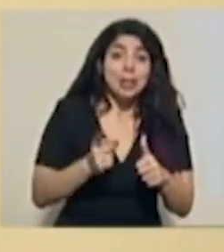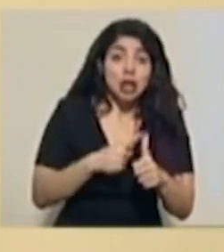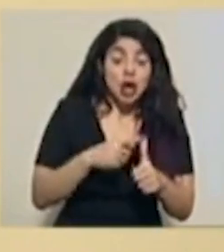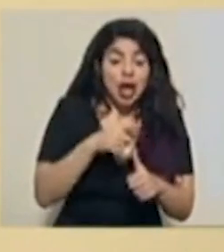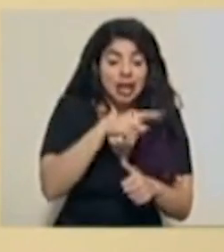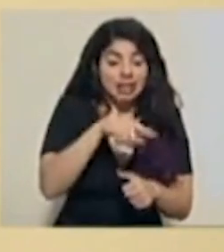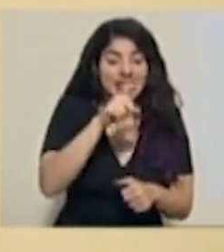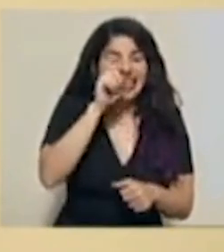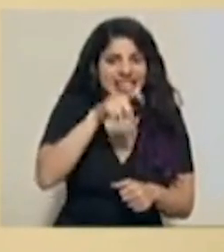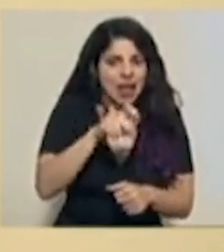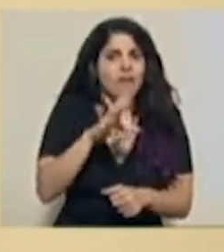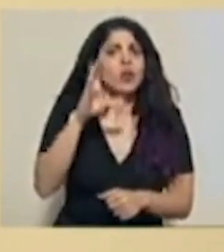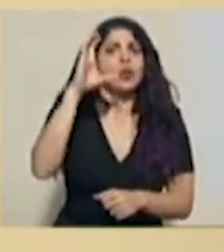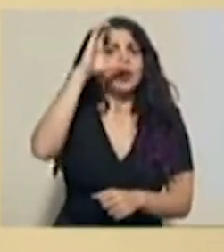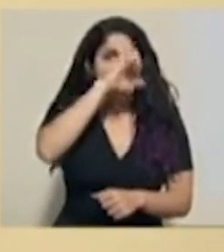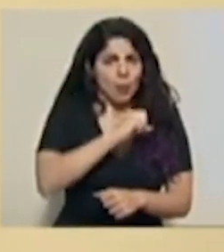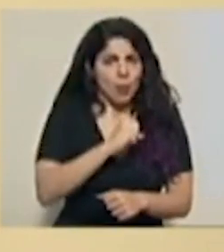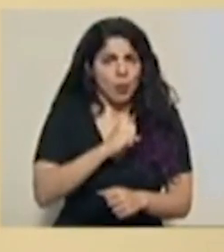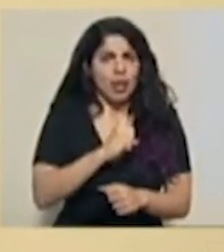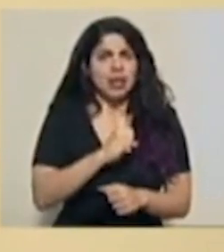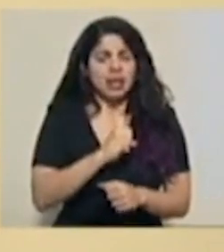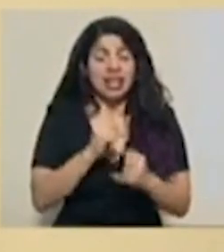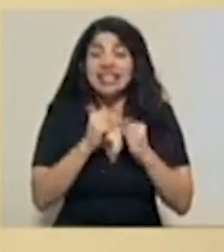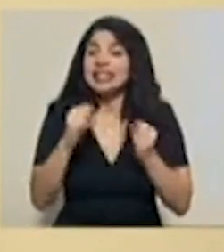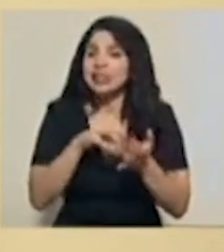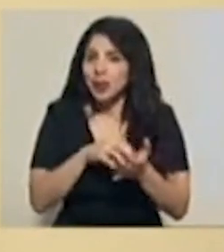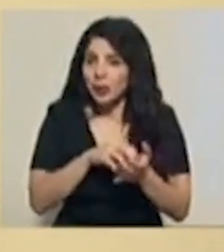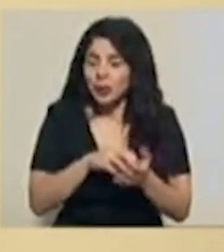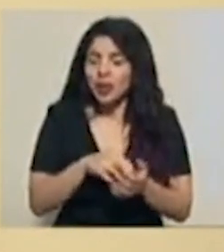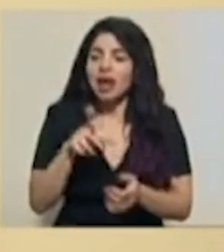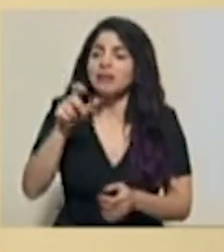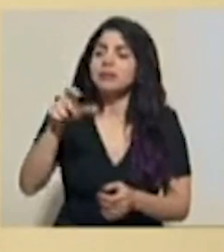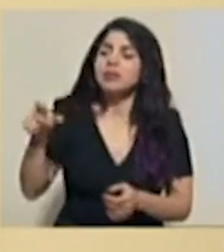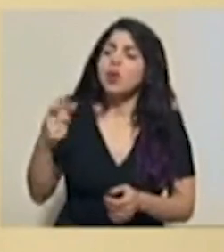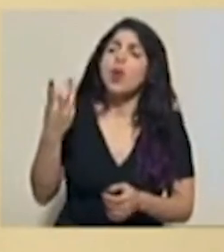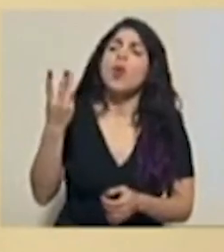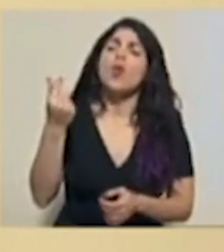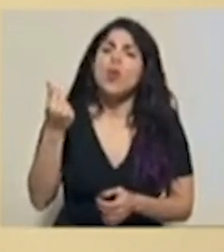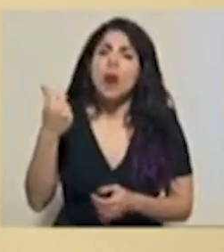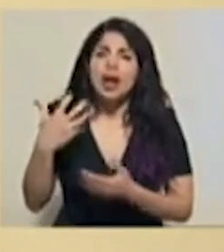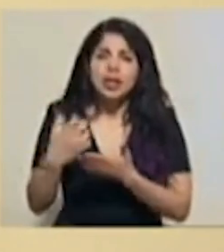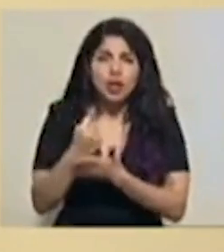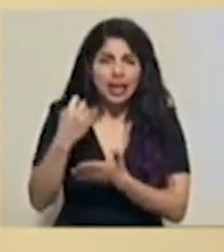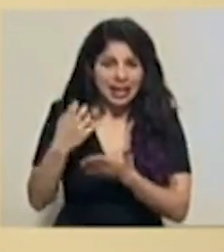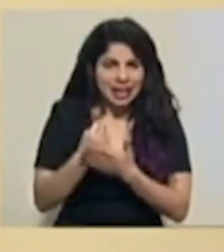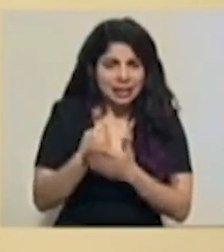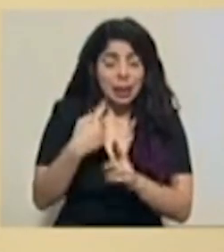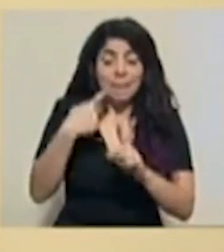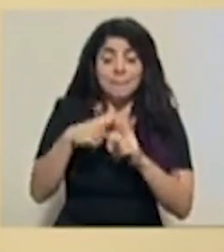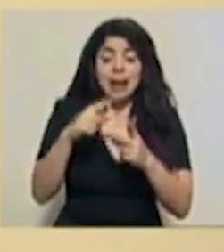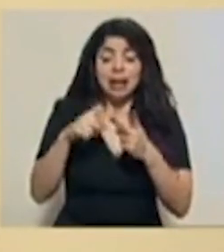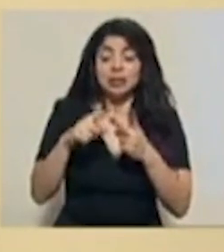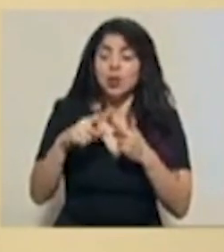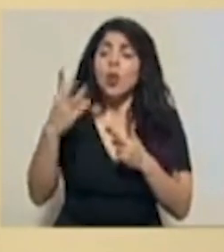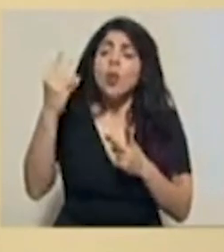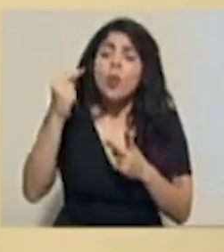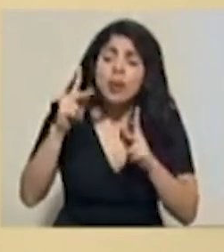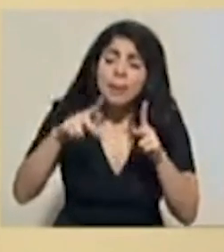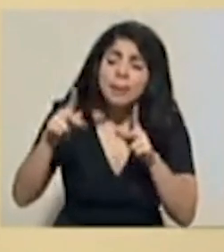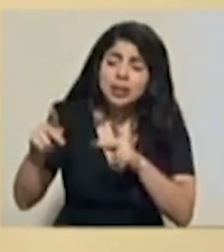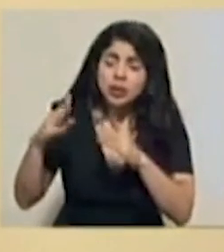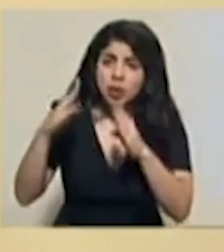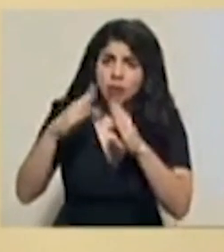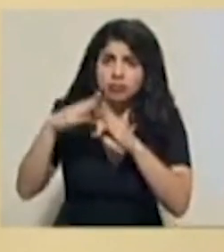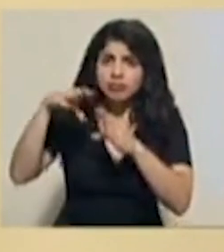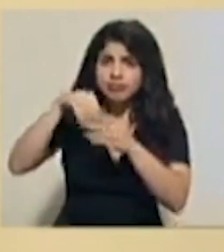contemplar sin lugar a dudas cuánto es el nivel de ingresos de las personas y también cuántas personas tienen a cargo. Entonces,